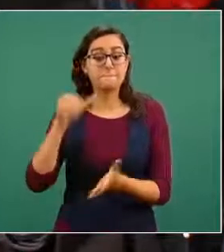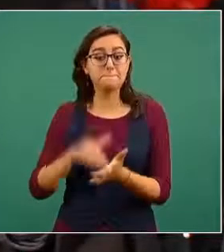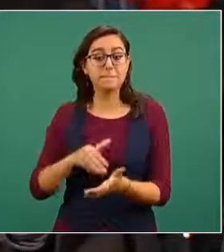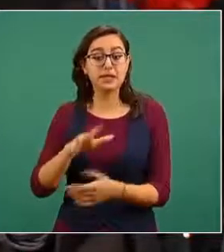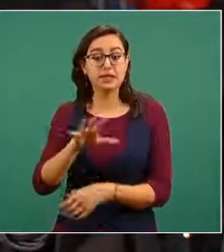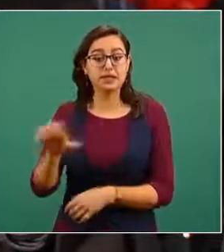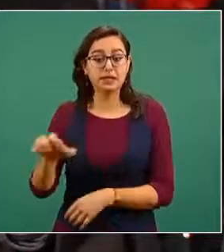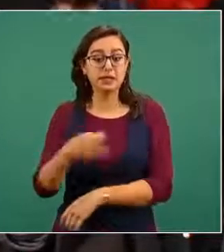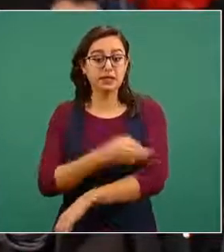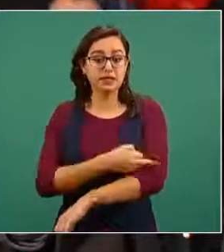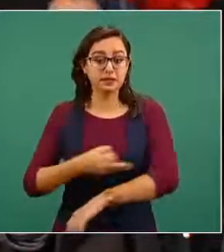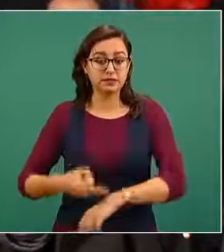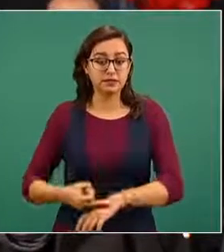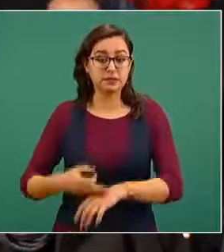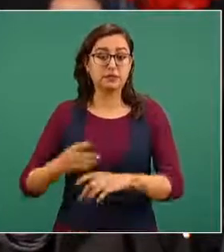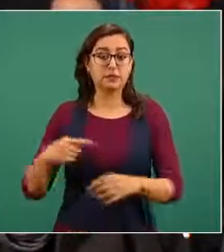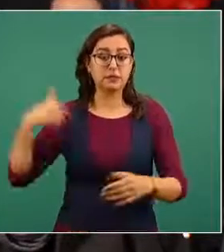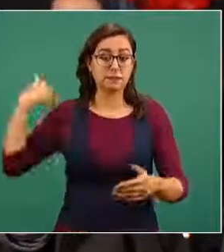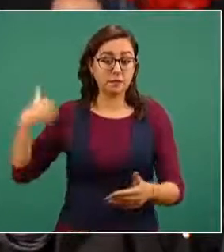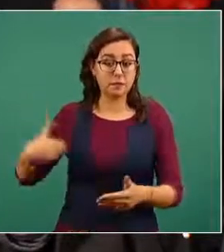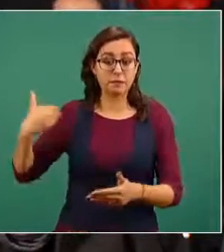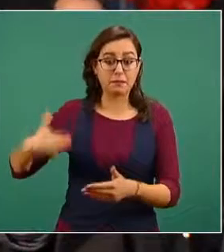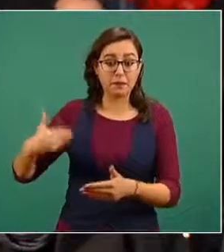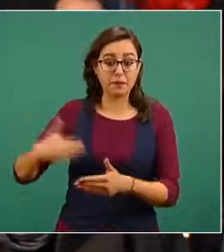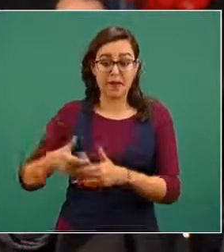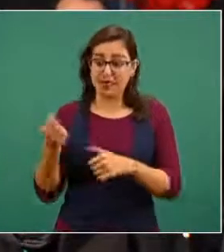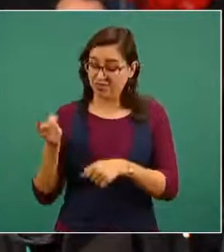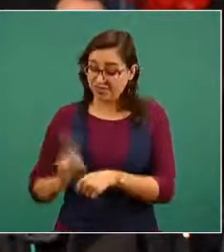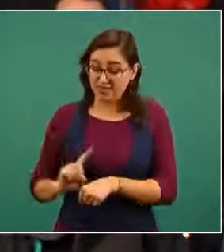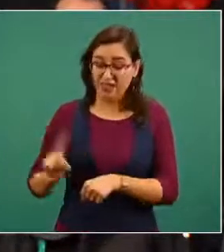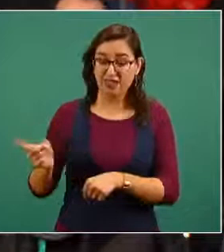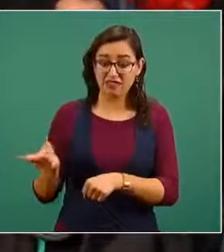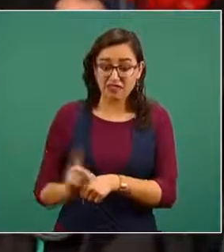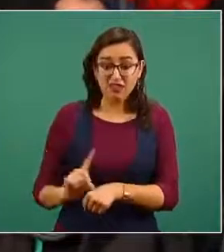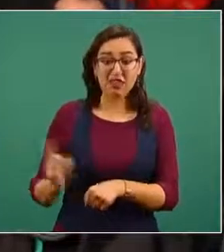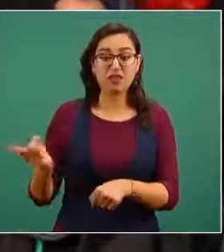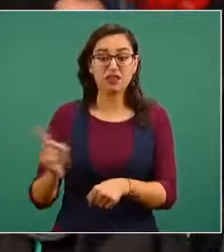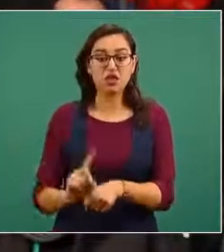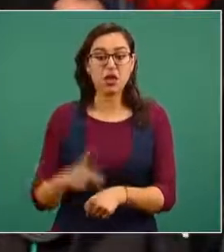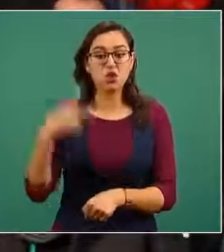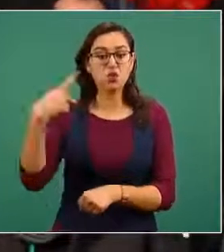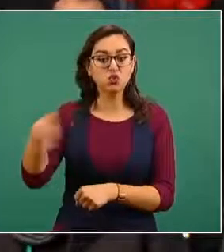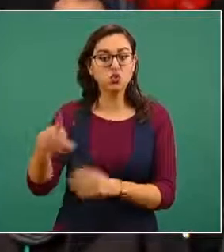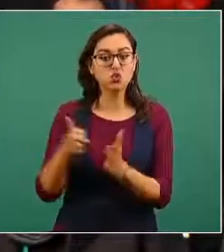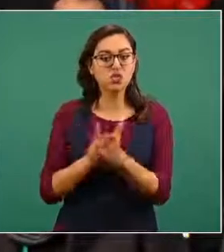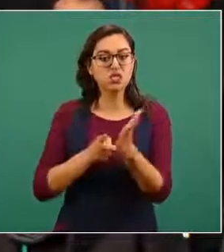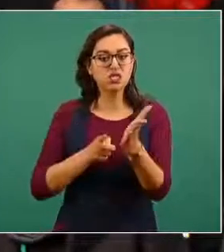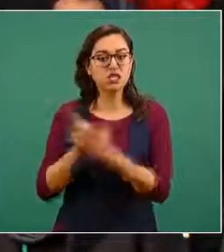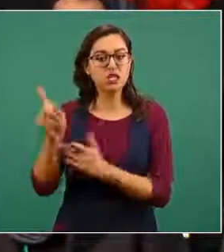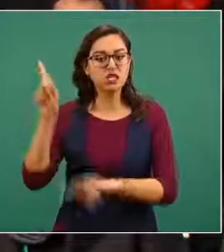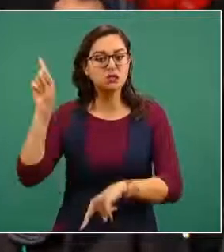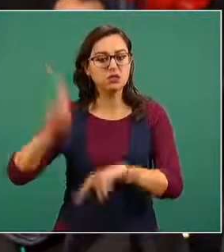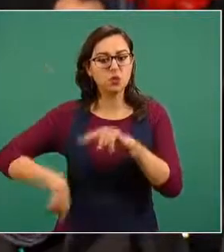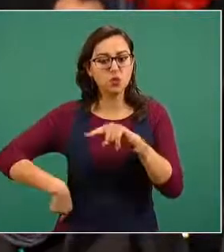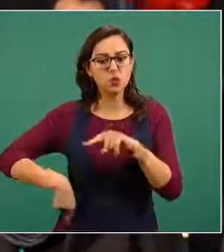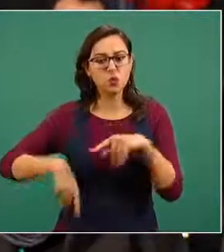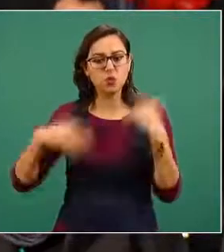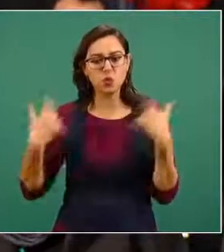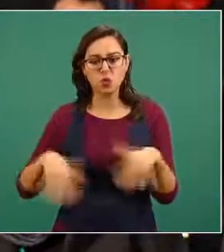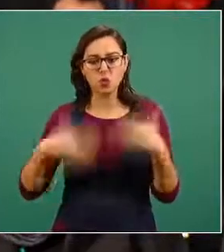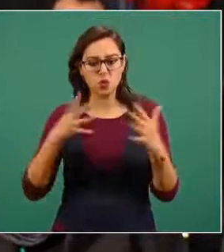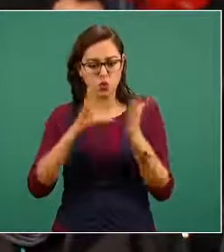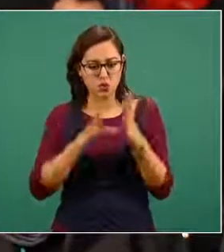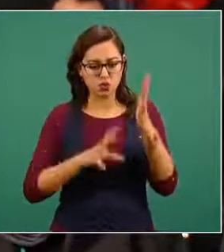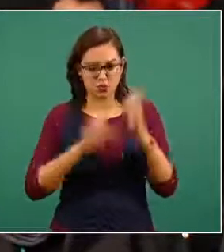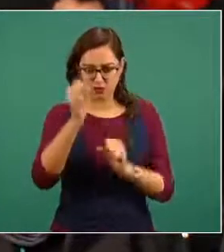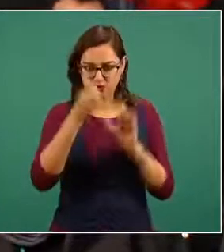días atrás días tras día perdón se les agreden sus derechos quitándoles un derecho vital que está establecido en la constitución